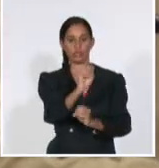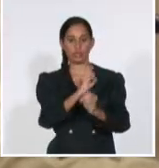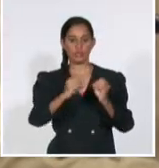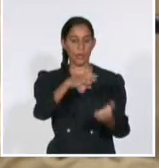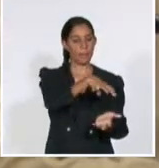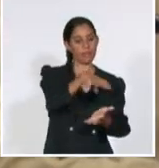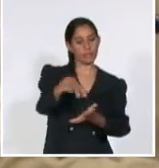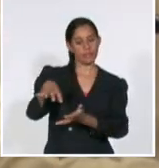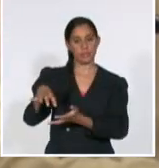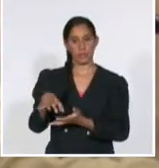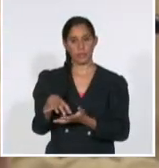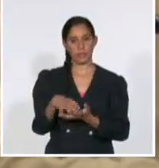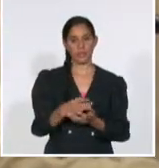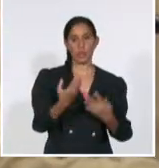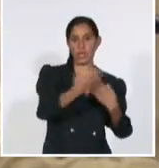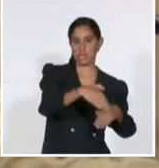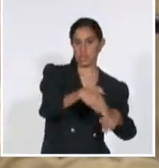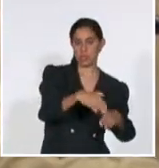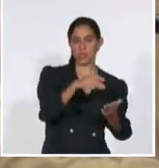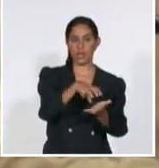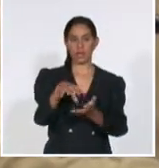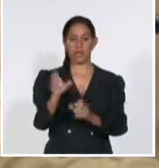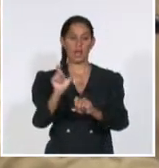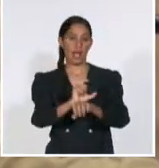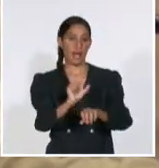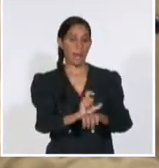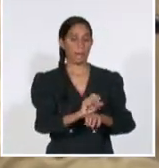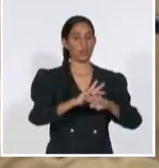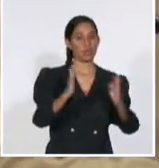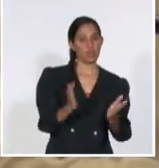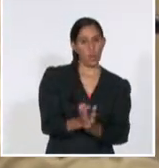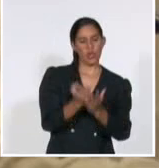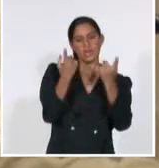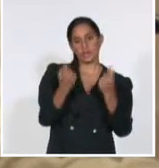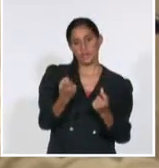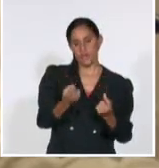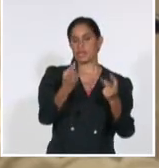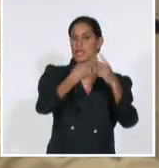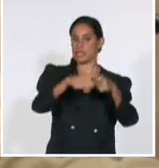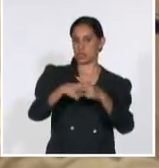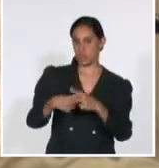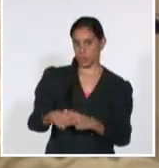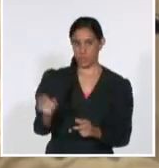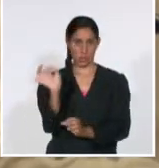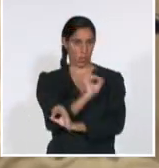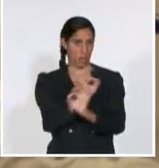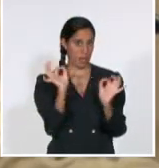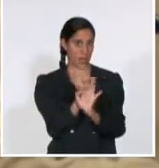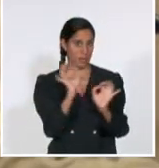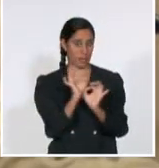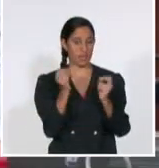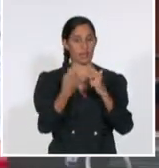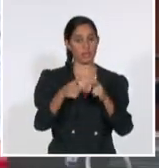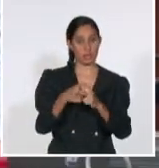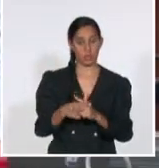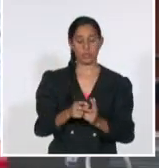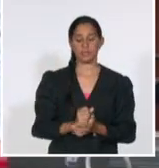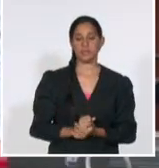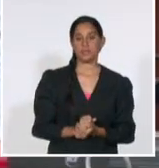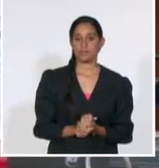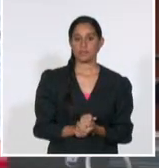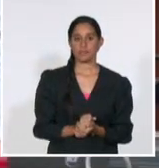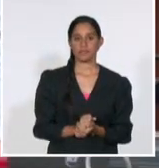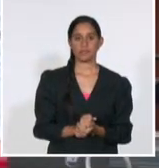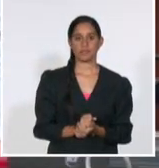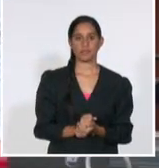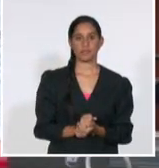y urbano, un asunto en que todavía queda mucho por accionar, tanto por entidades como por gobiernos locales. Durante